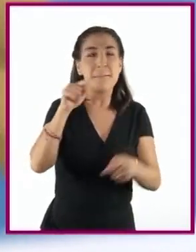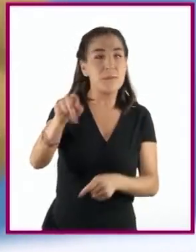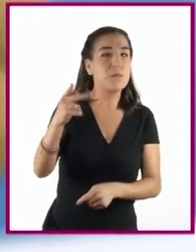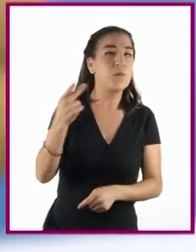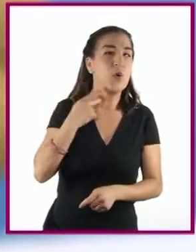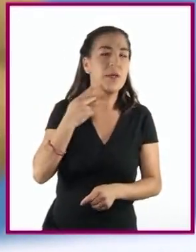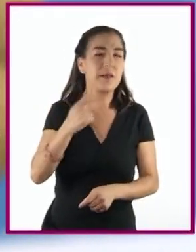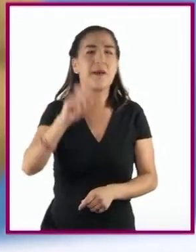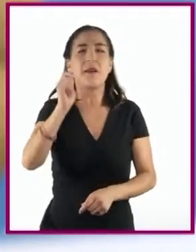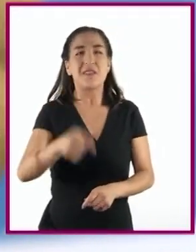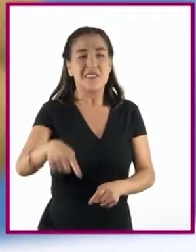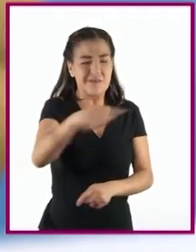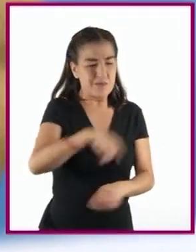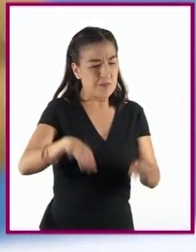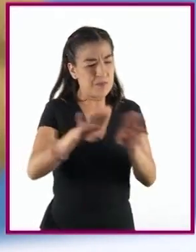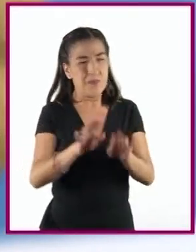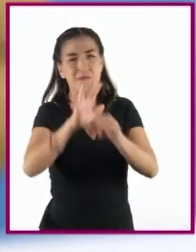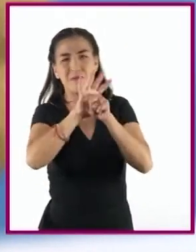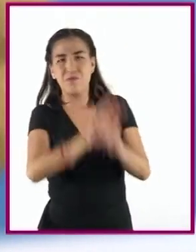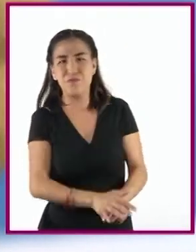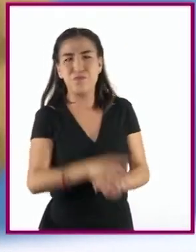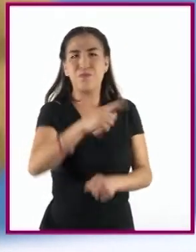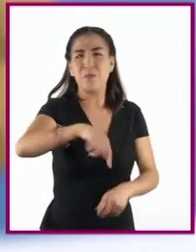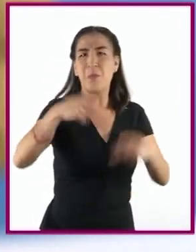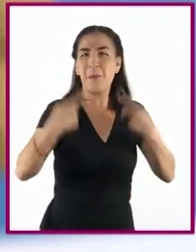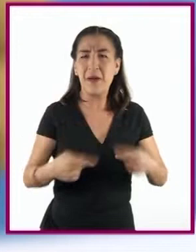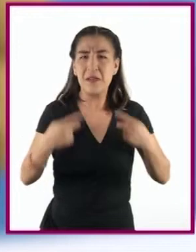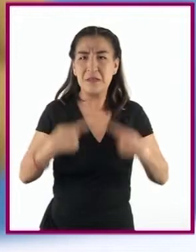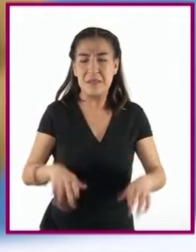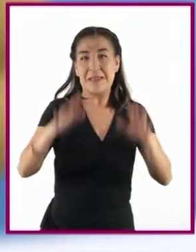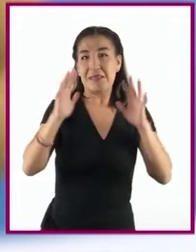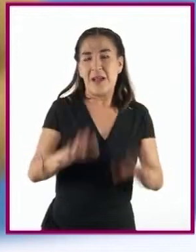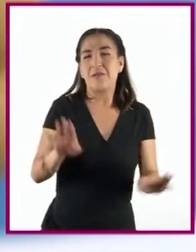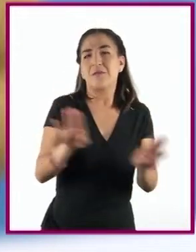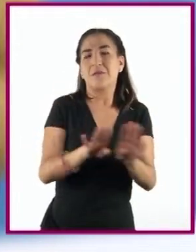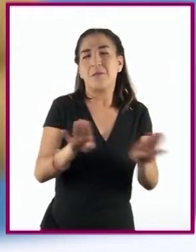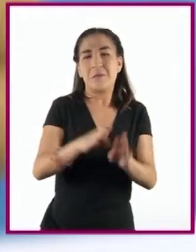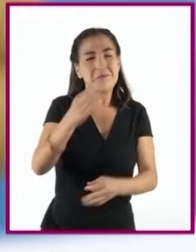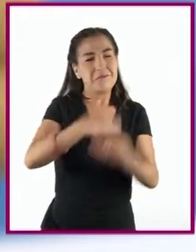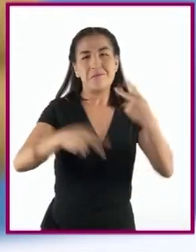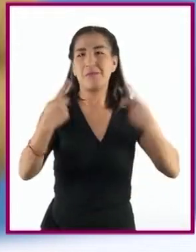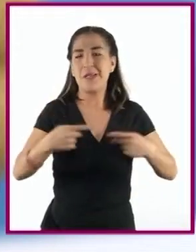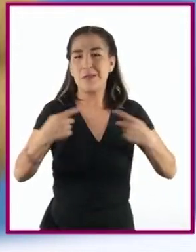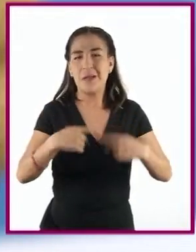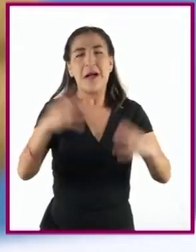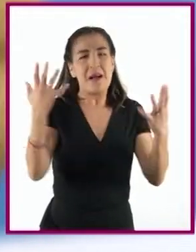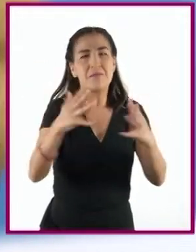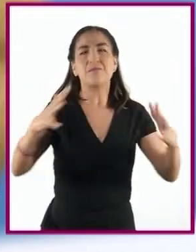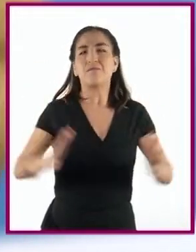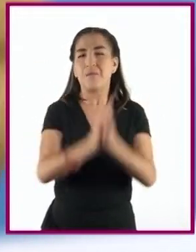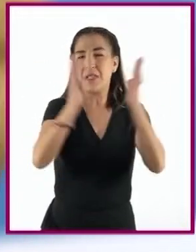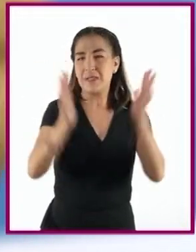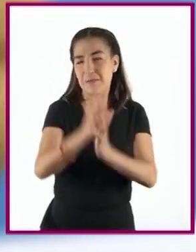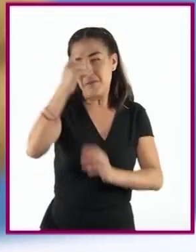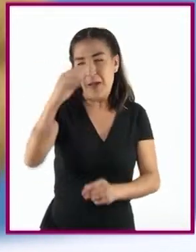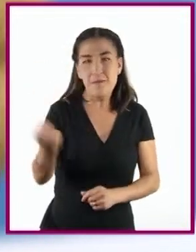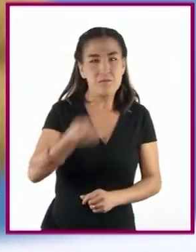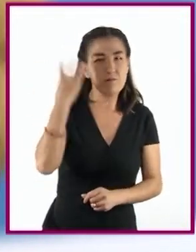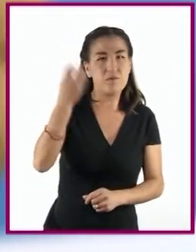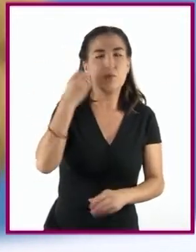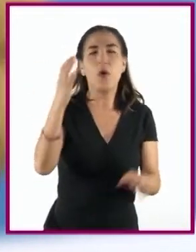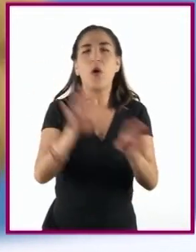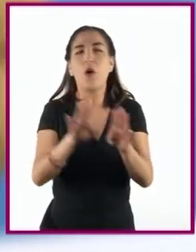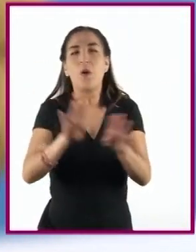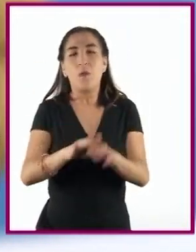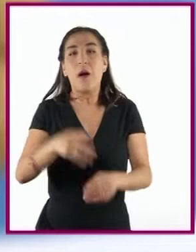de la represión politizó a la gente y logró que la gran mayoría participara activamente en las asambleas. Se decretó que en